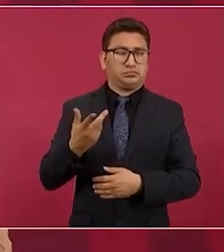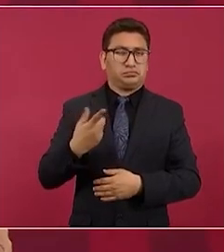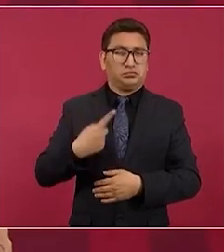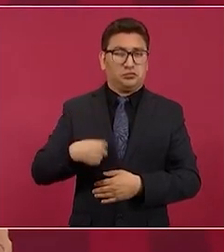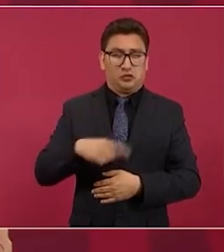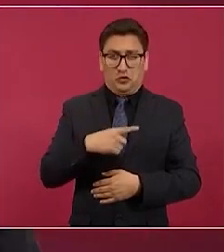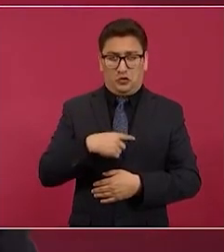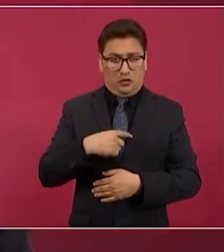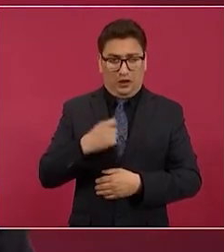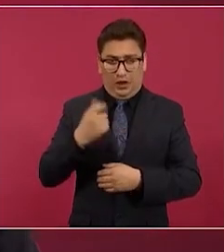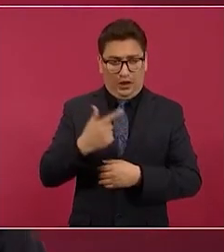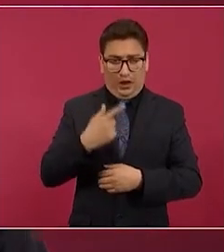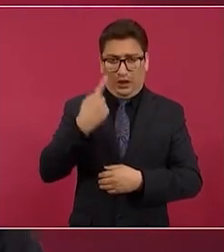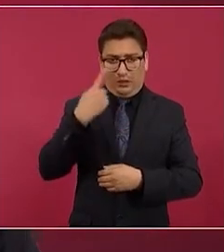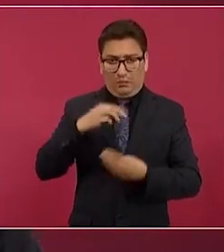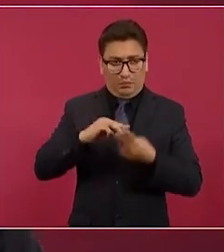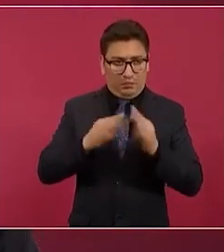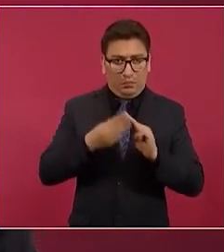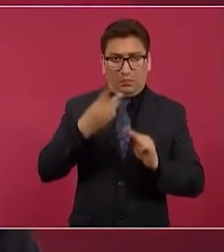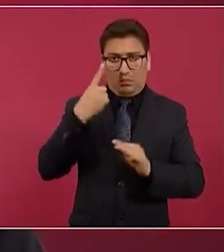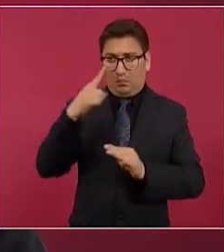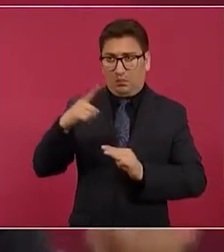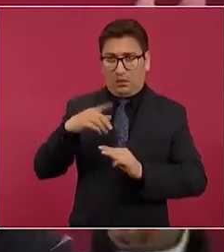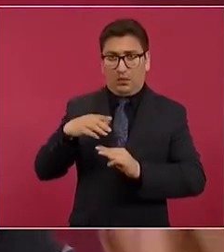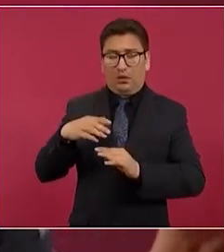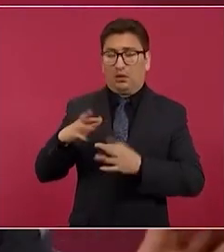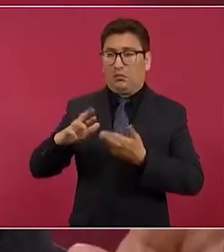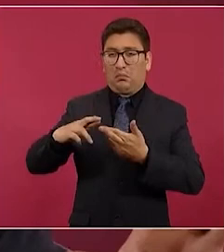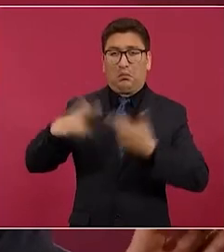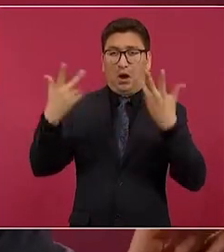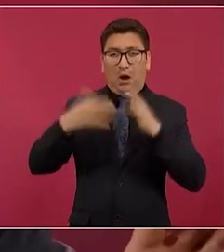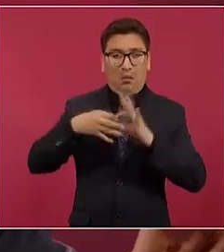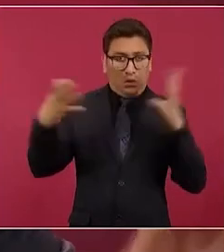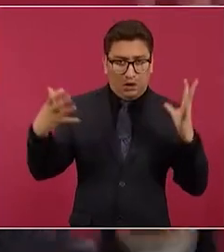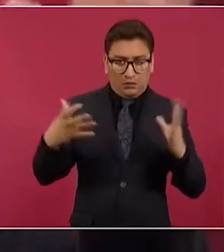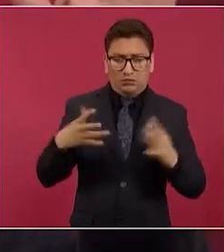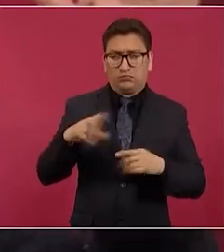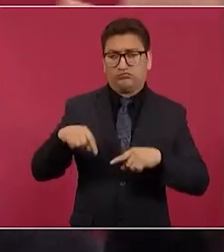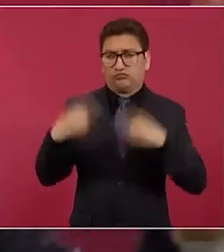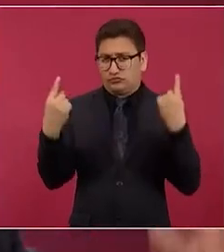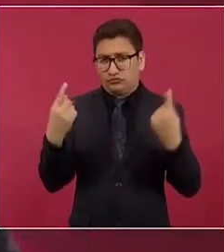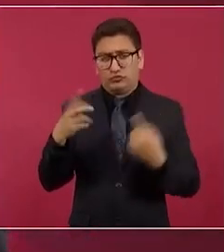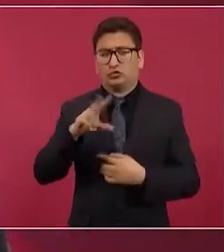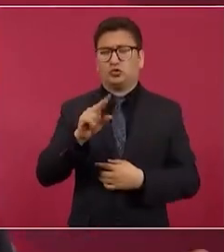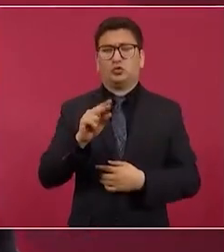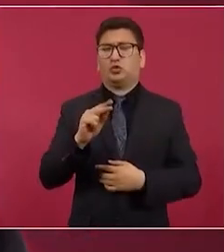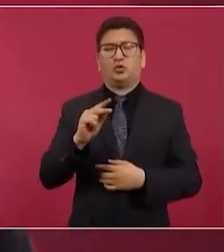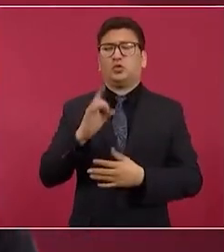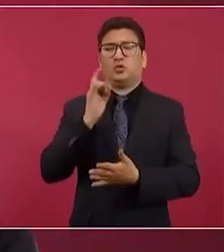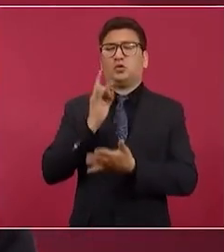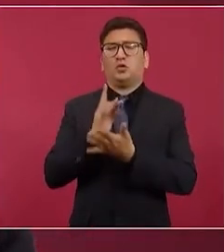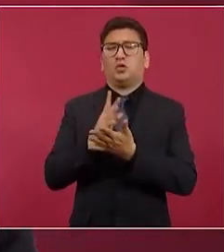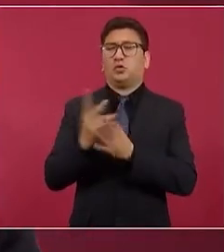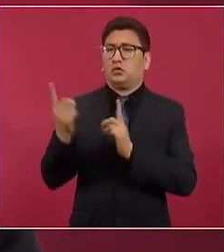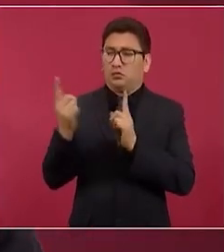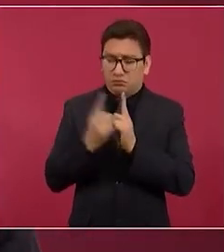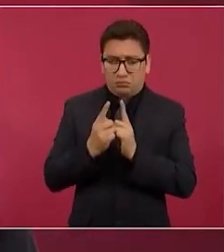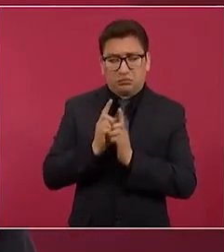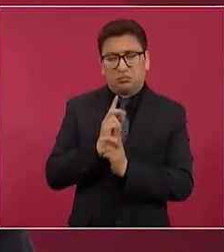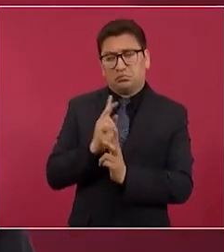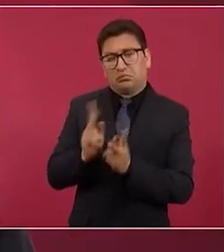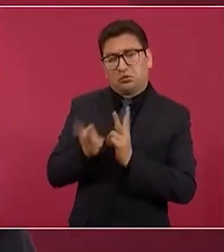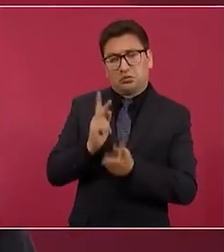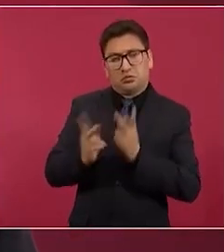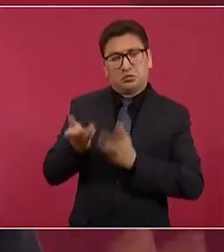motivo para que haya ruptura de relaciones. Es nada más vamos a reflexionar